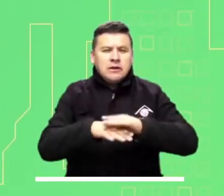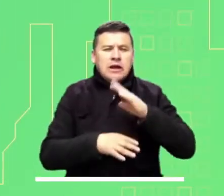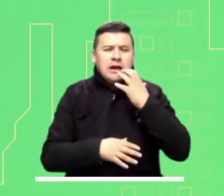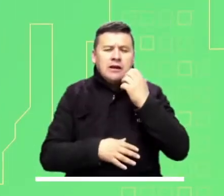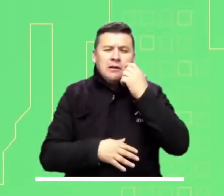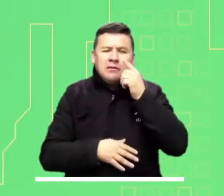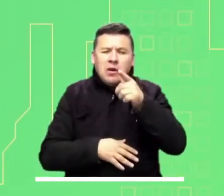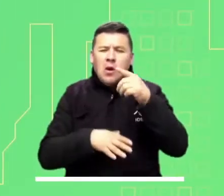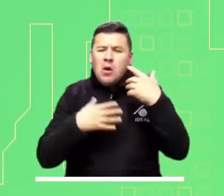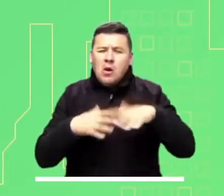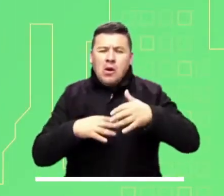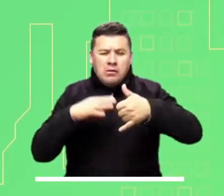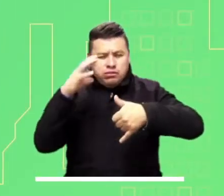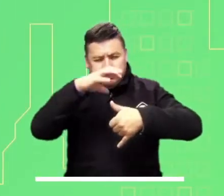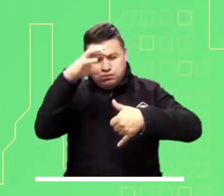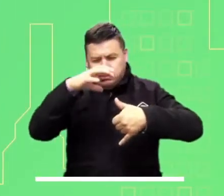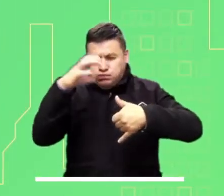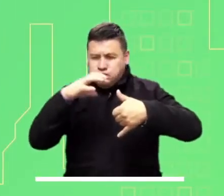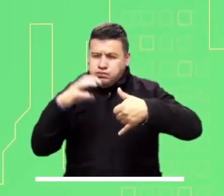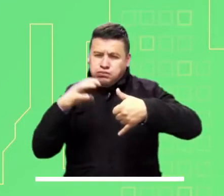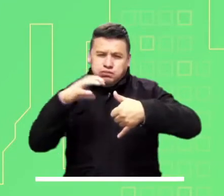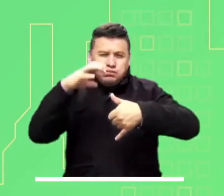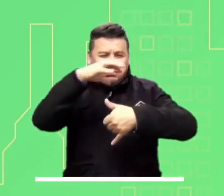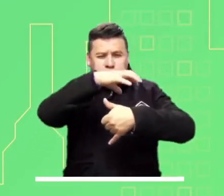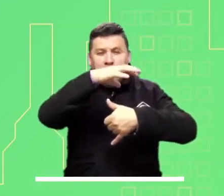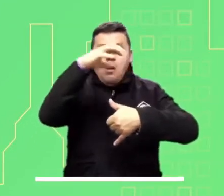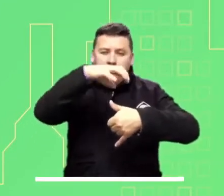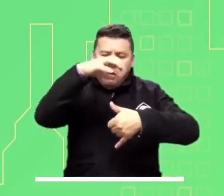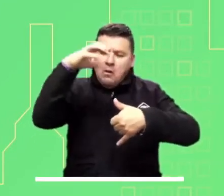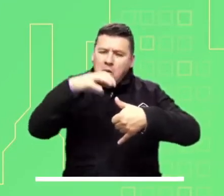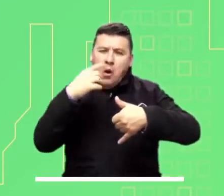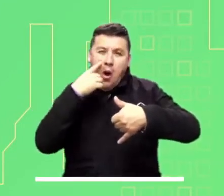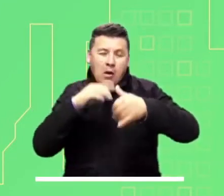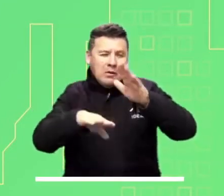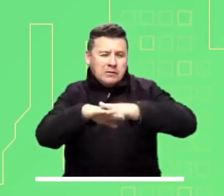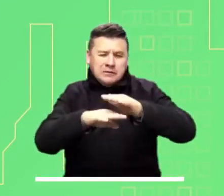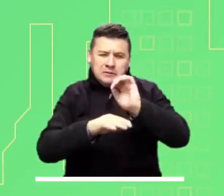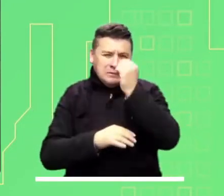Alerta naranja meteomarina por tiempo lluvioso en el Pacífico Colombiano.